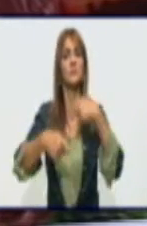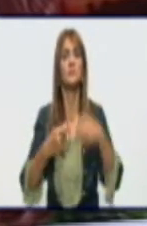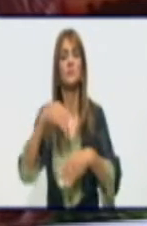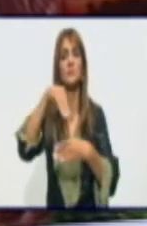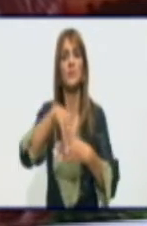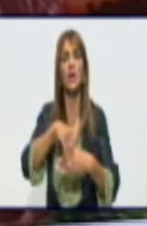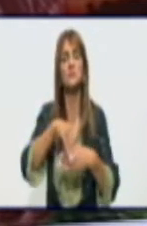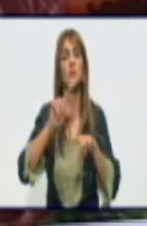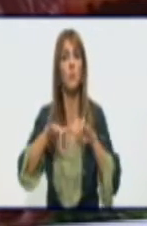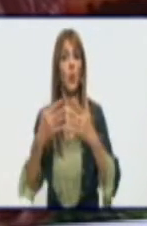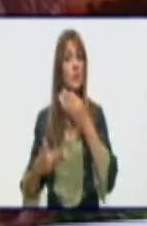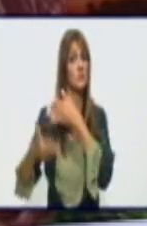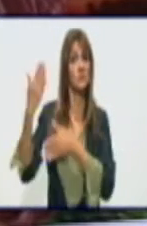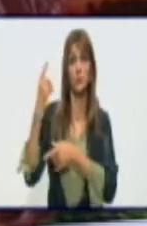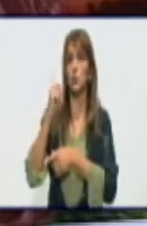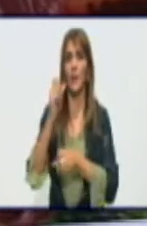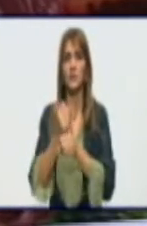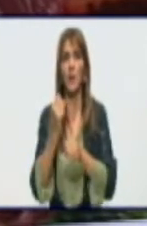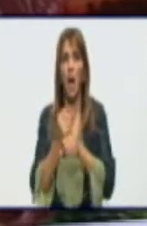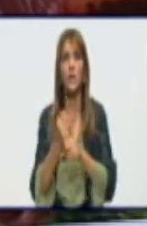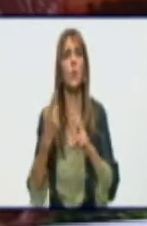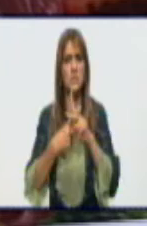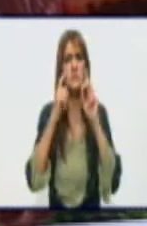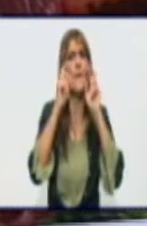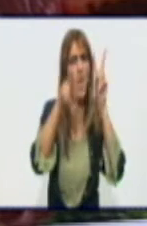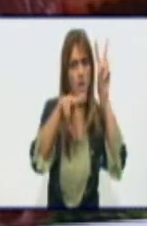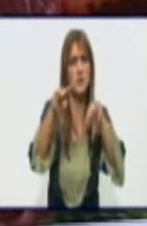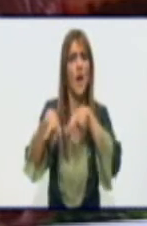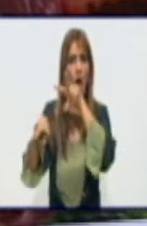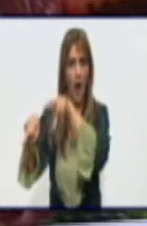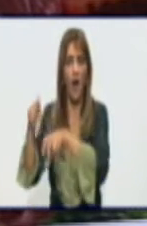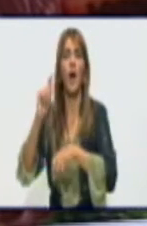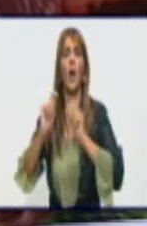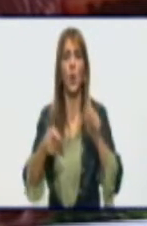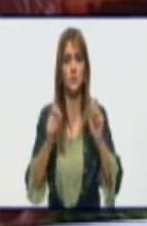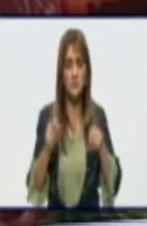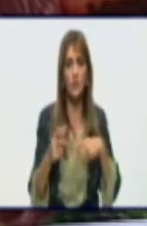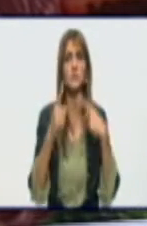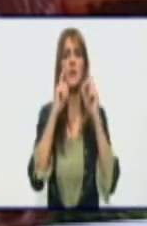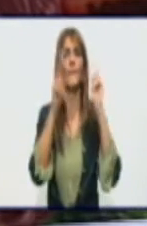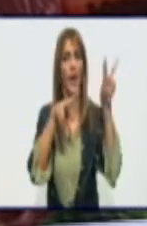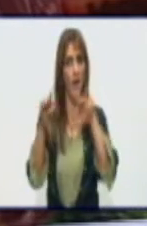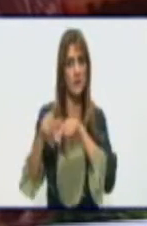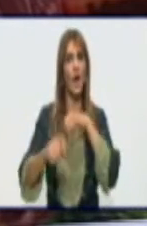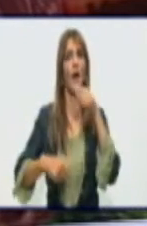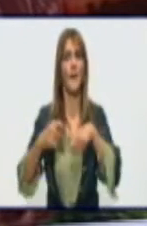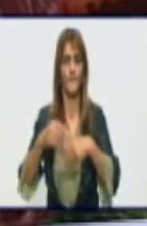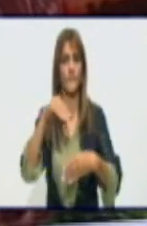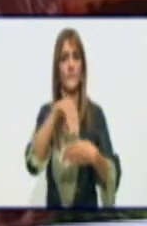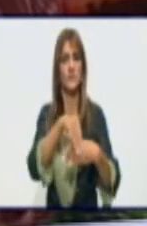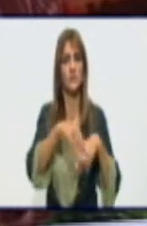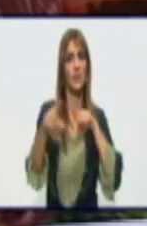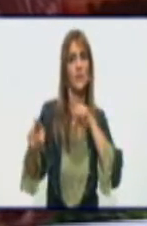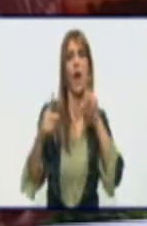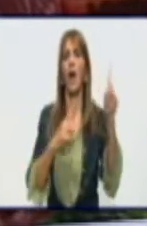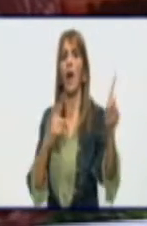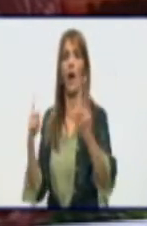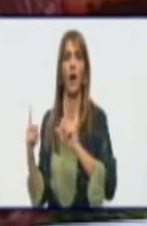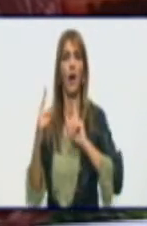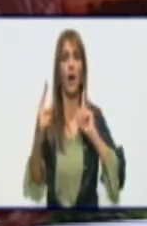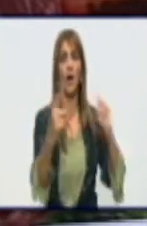movilidad en Bayamo. No estaban trabajando los cocheros y los bicitaxis y las personas se movían de un lado para otro.